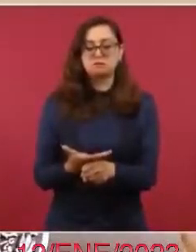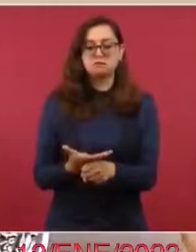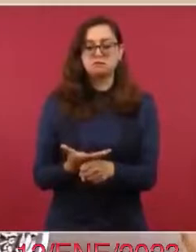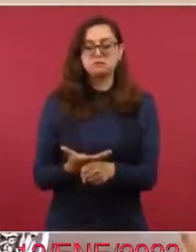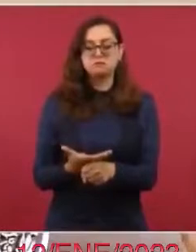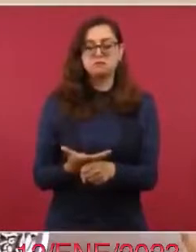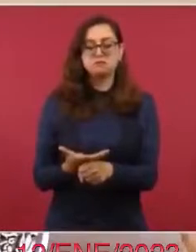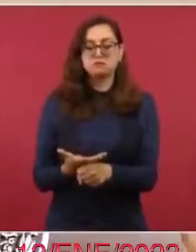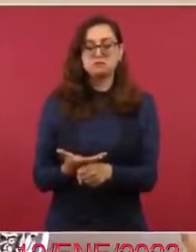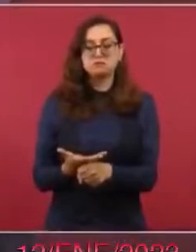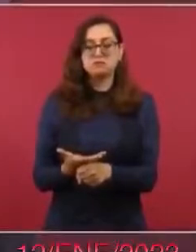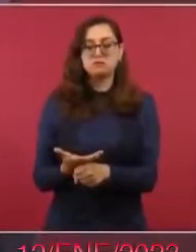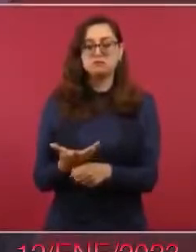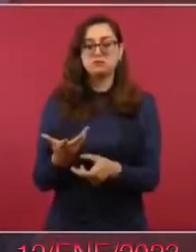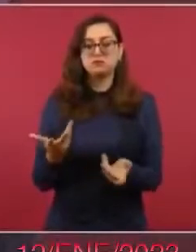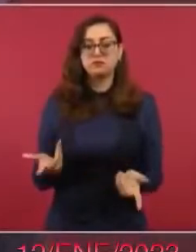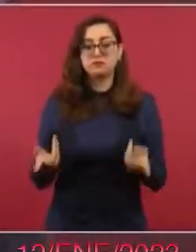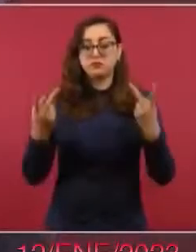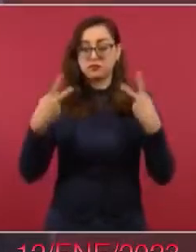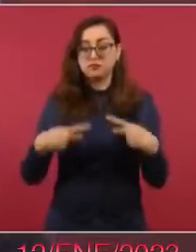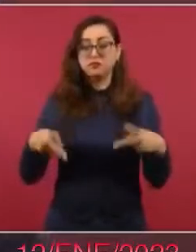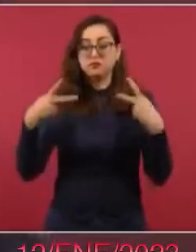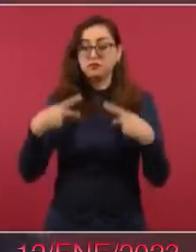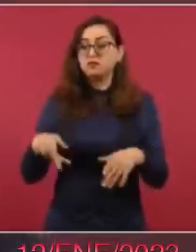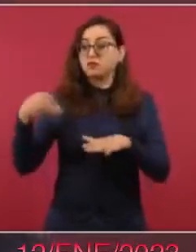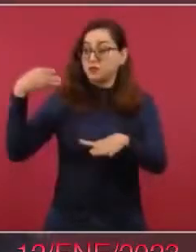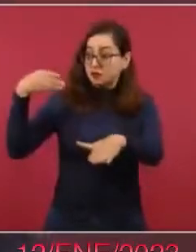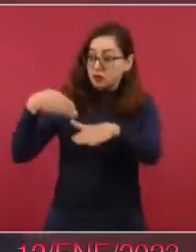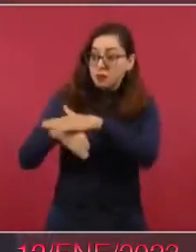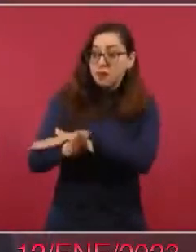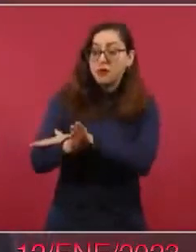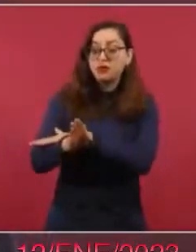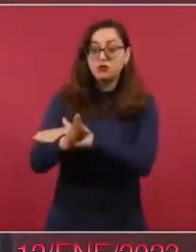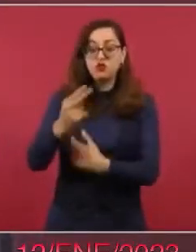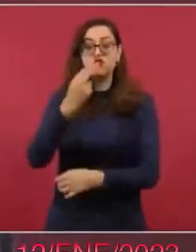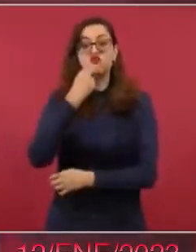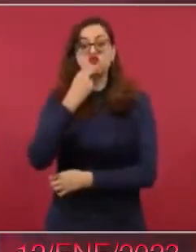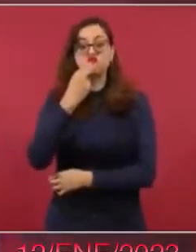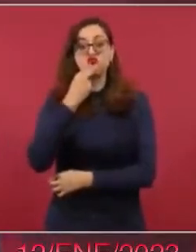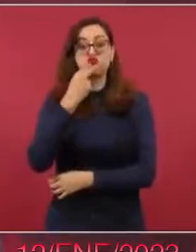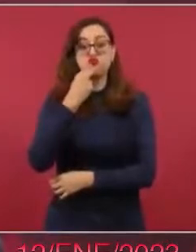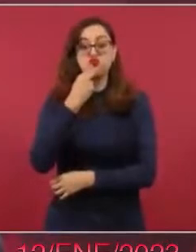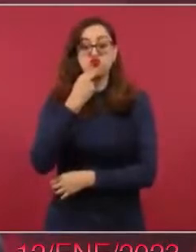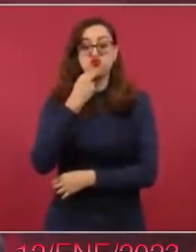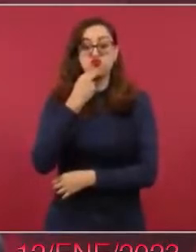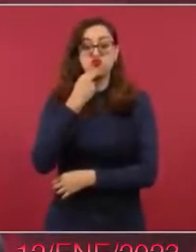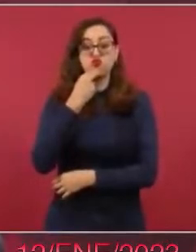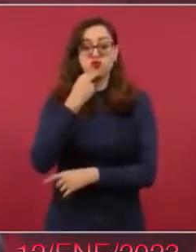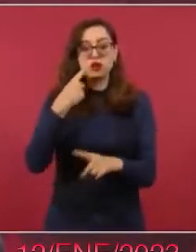Porque el que usa el metro, la mayoría de los que usan el metro,